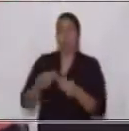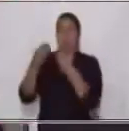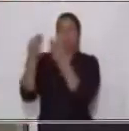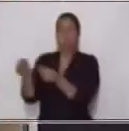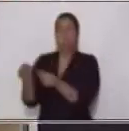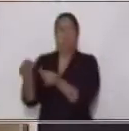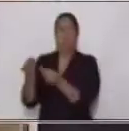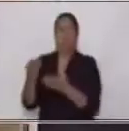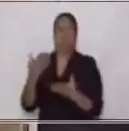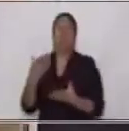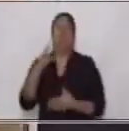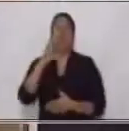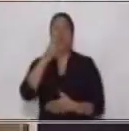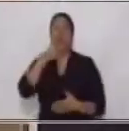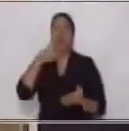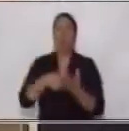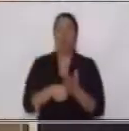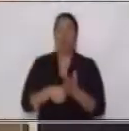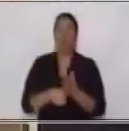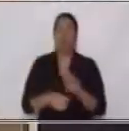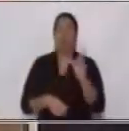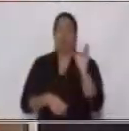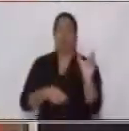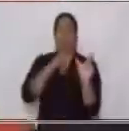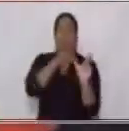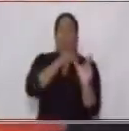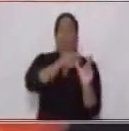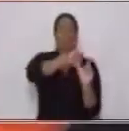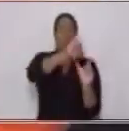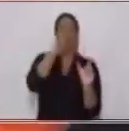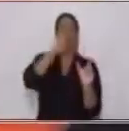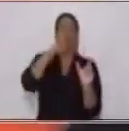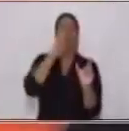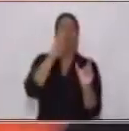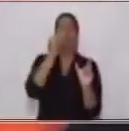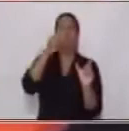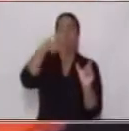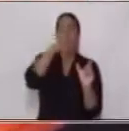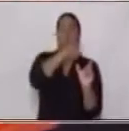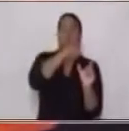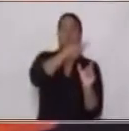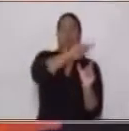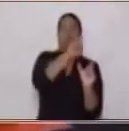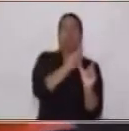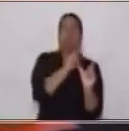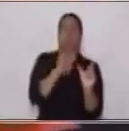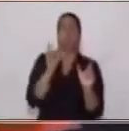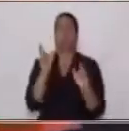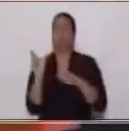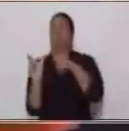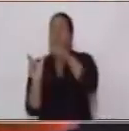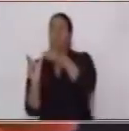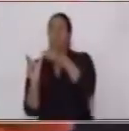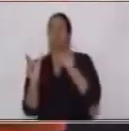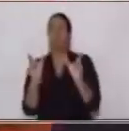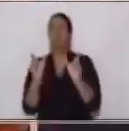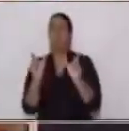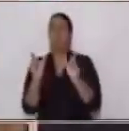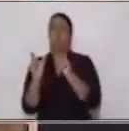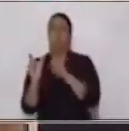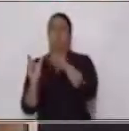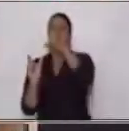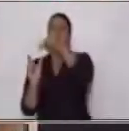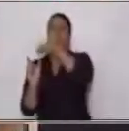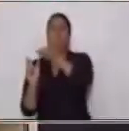predicado. Los núcleos en este caso Juan la palabra Juan cumple función de núcleo del sujeto y